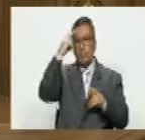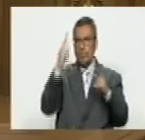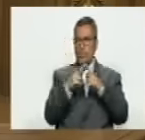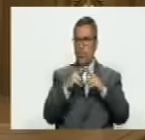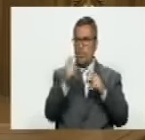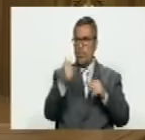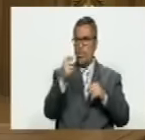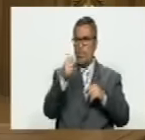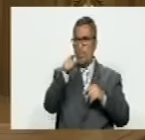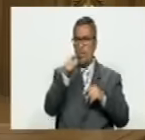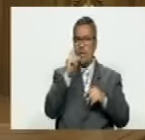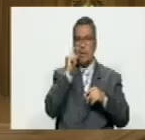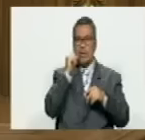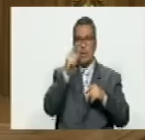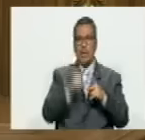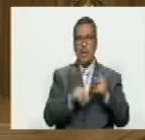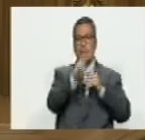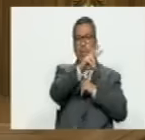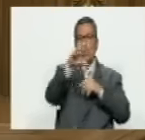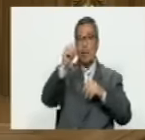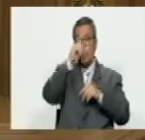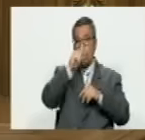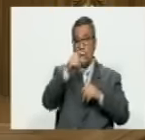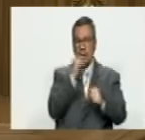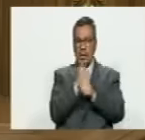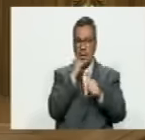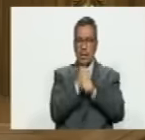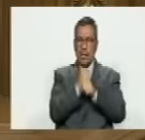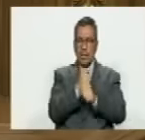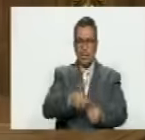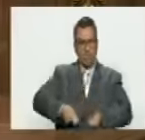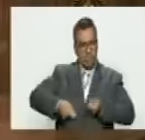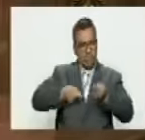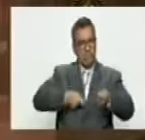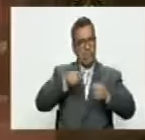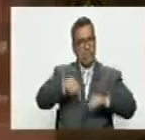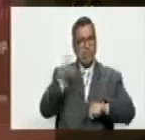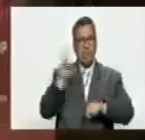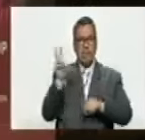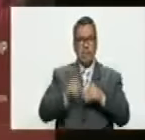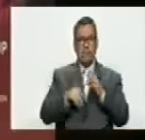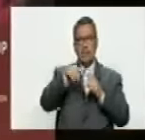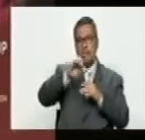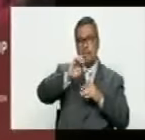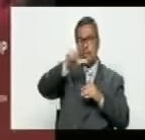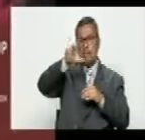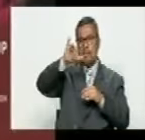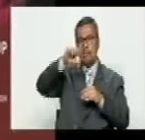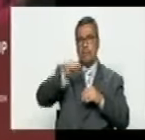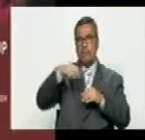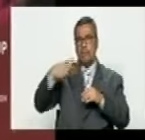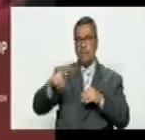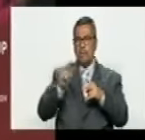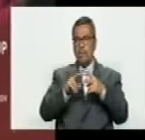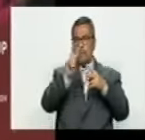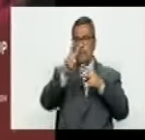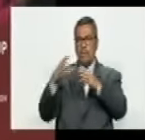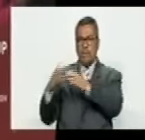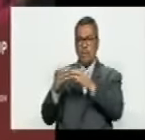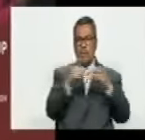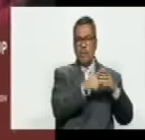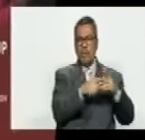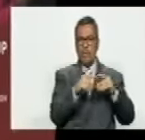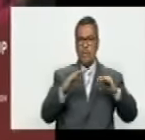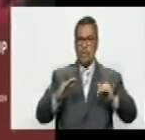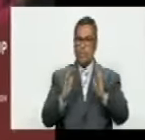poco pero este señor tiene más de 20 años trabajando contra Venezuela es Elliot Abrams pero en el partido demócrata exactamente lo mismo es como su